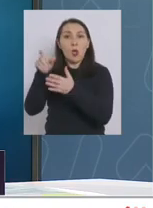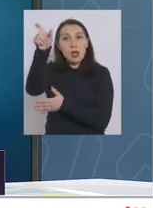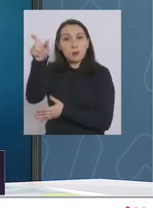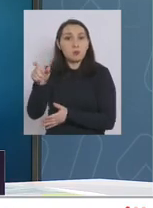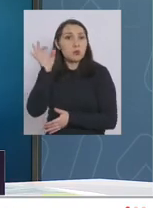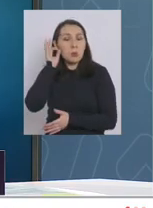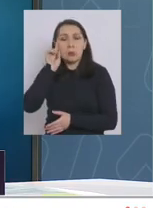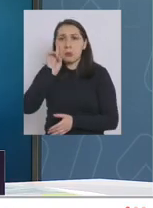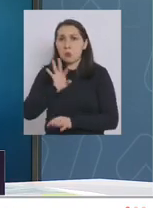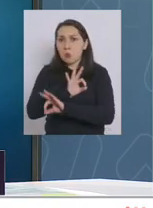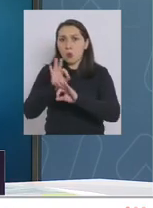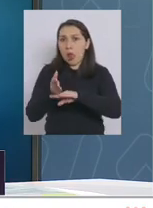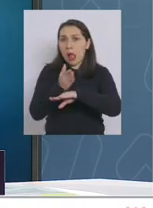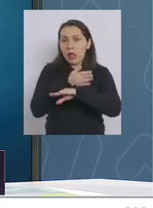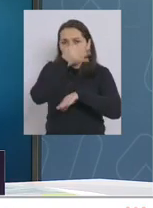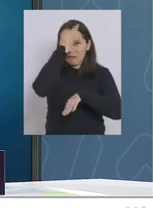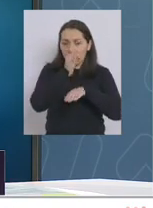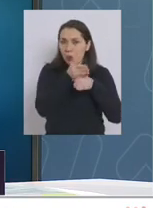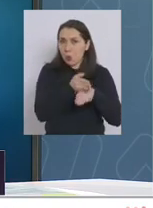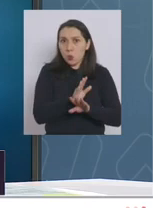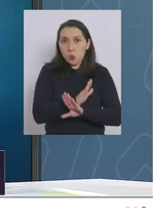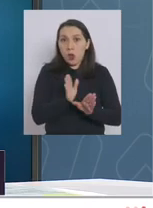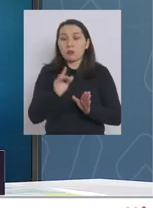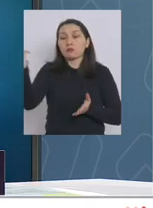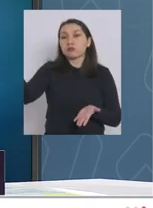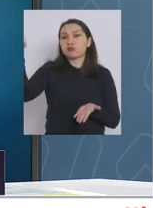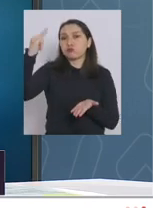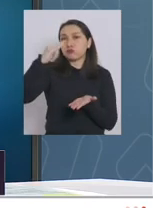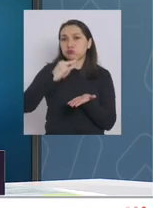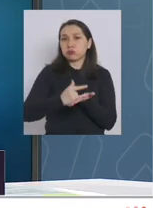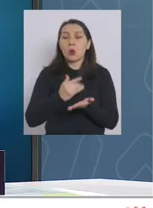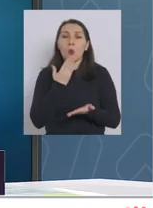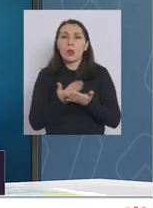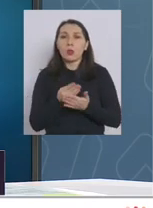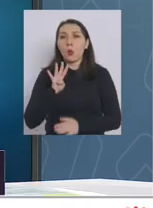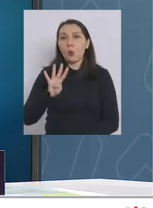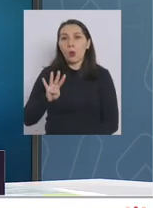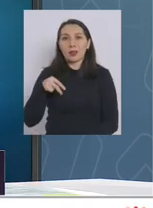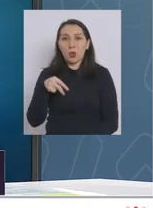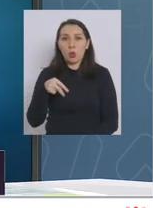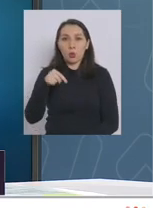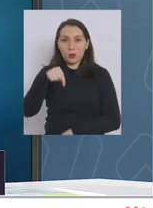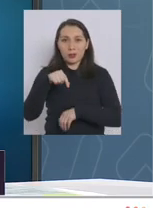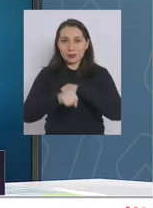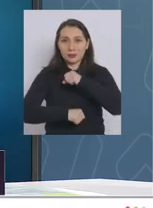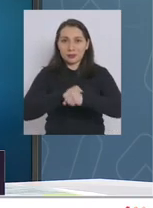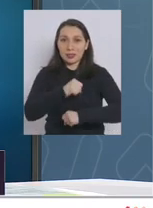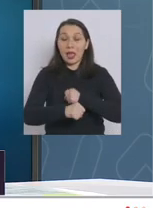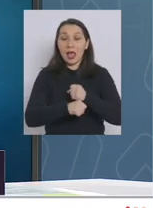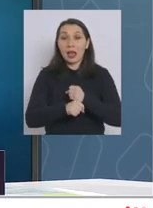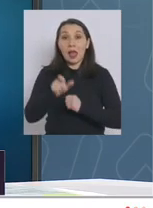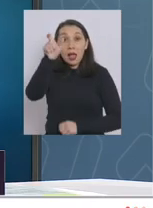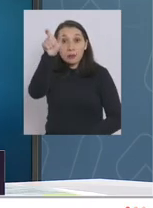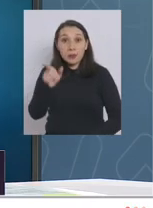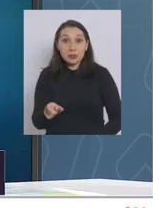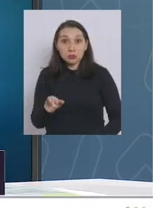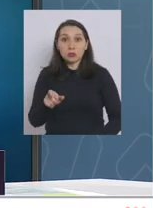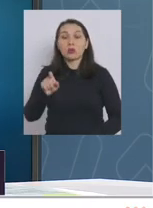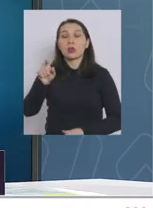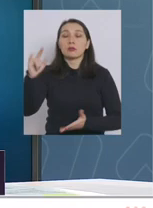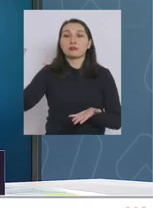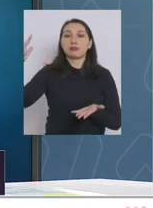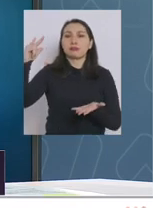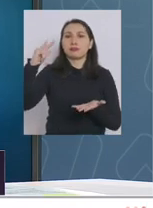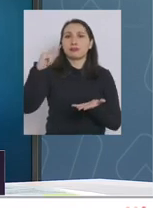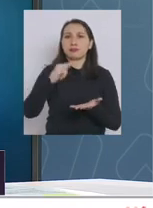persona sin enfermedades crónicas, que ingresó al país el 4 de junio de este año. La persona ingresó